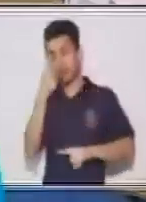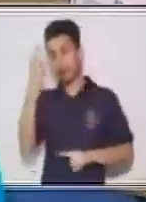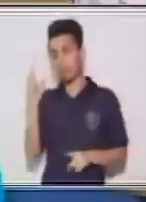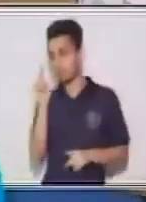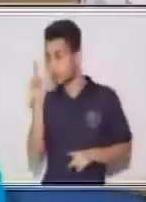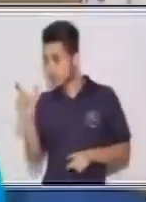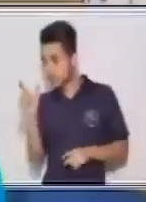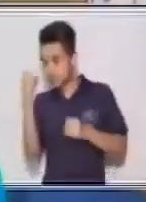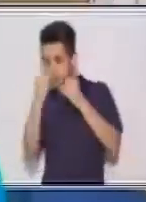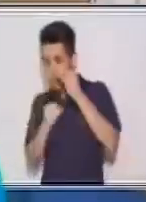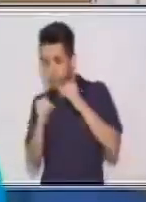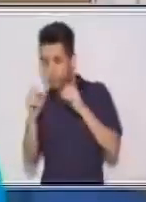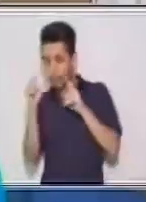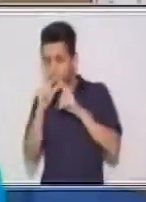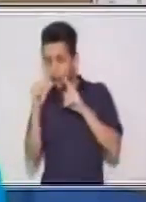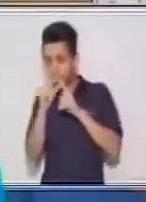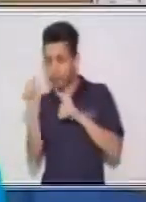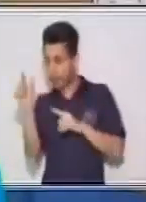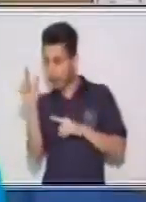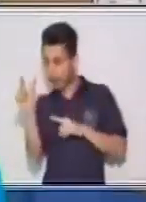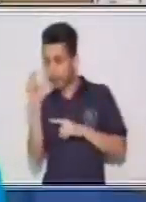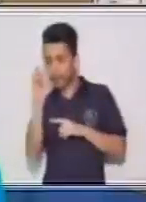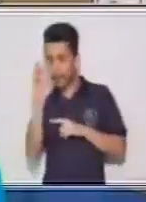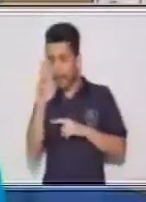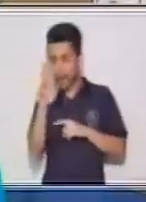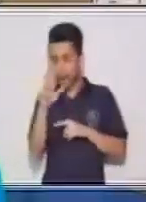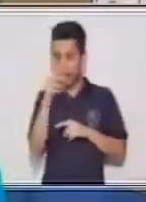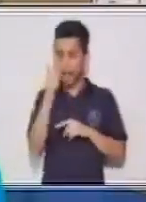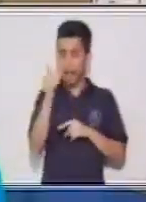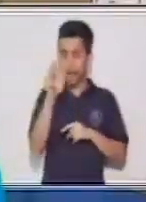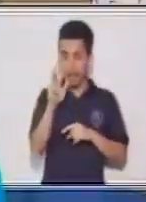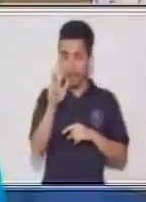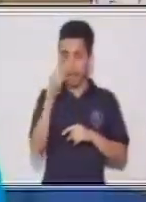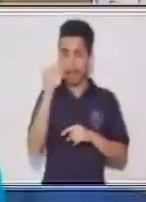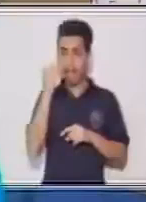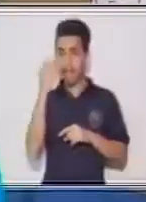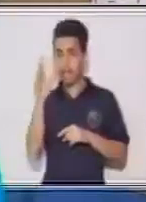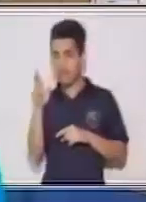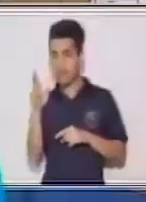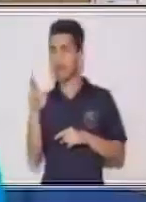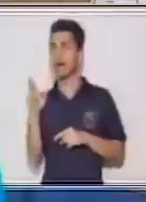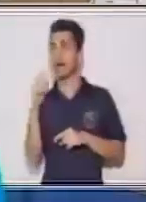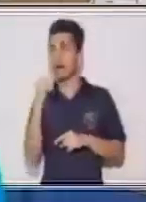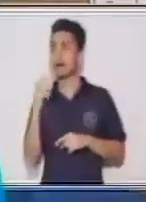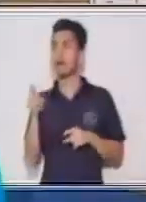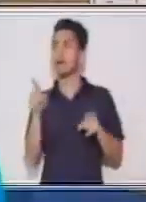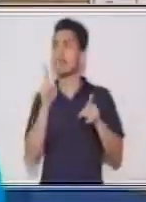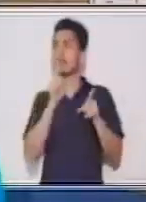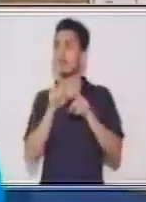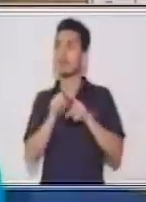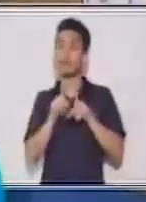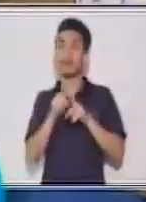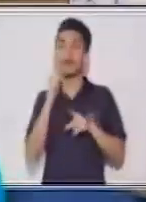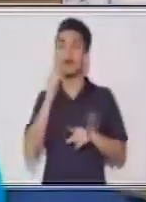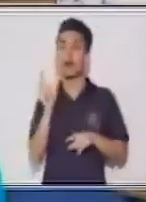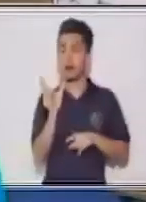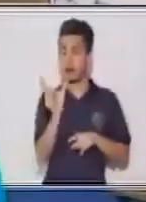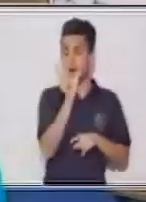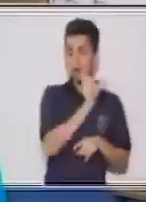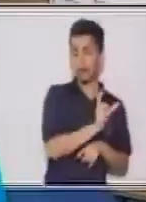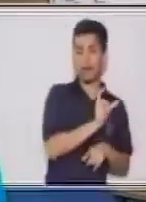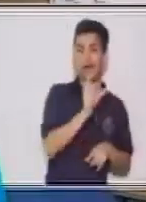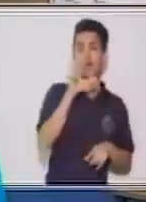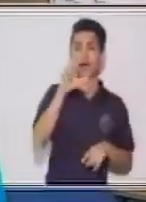terminaciones. Pero no solo esto, sino que también me hace poder ver cuál es la raíz. Si te das